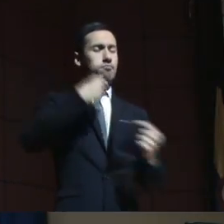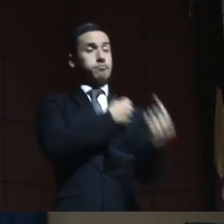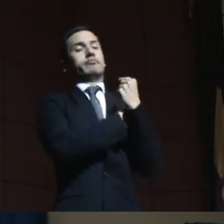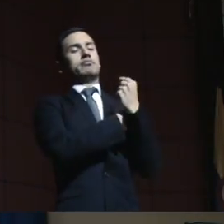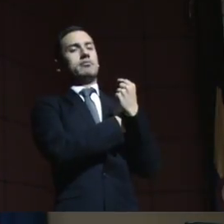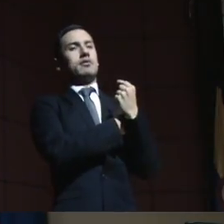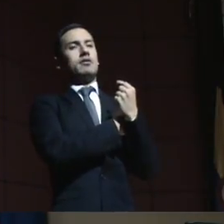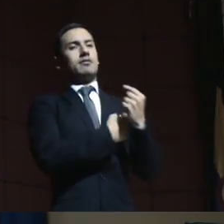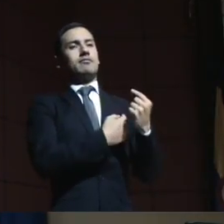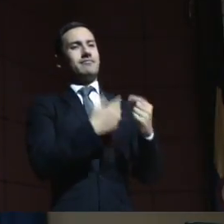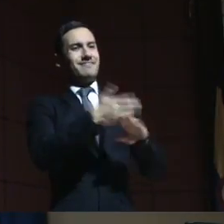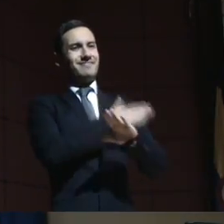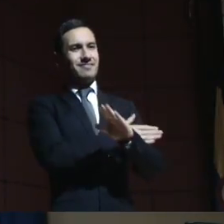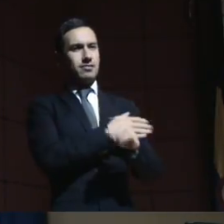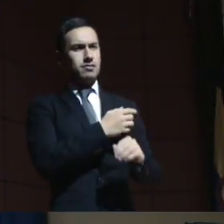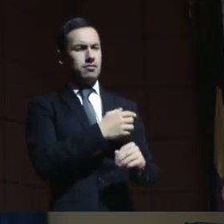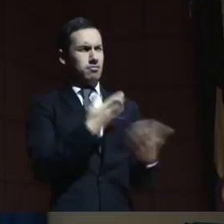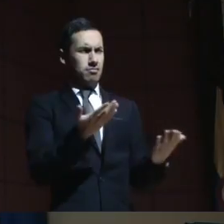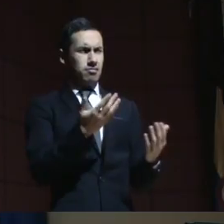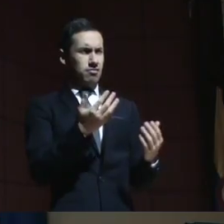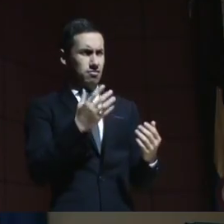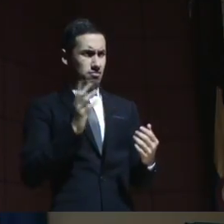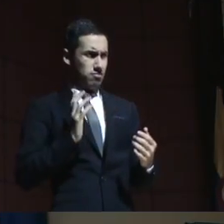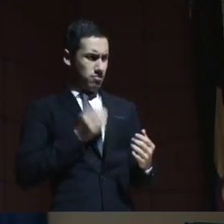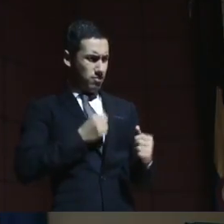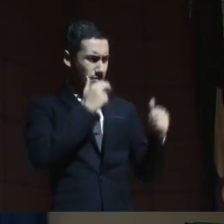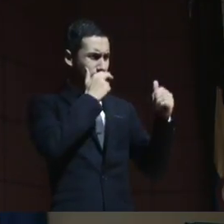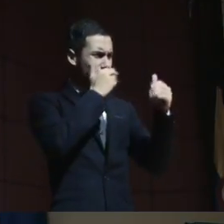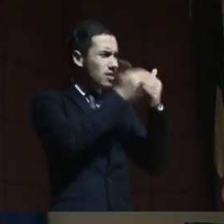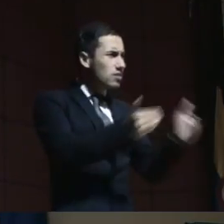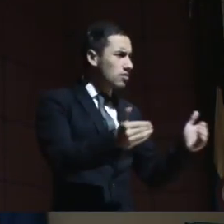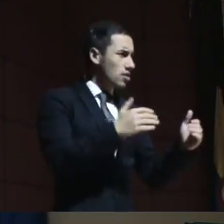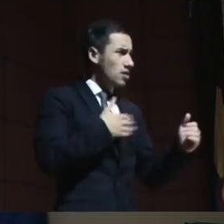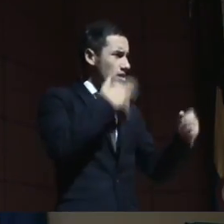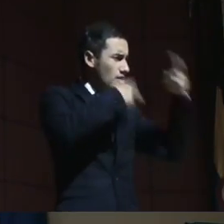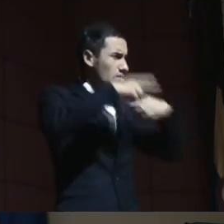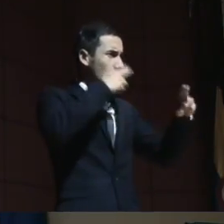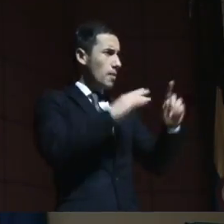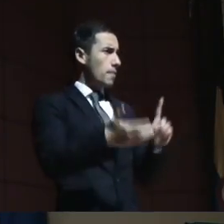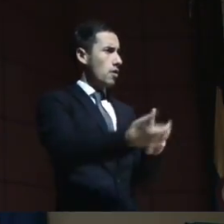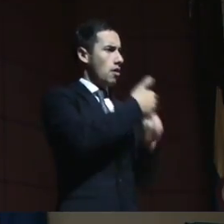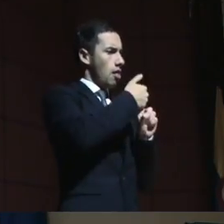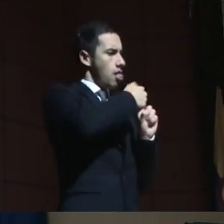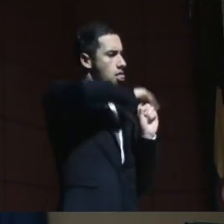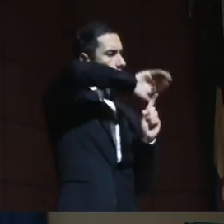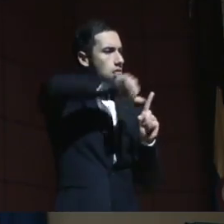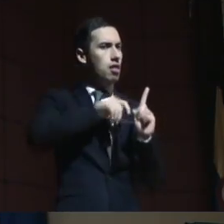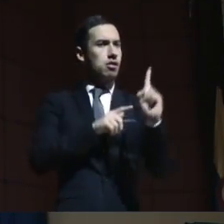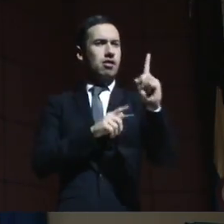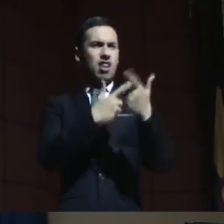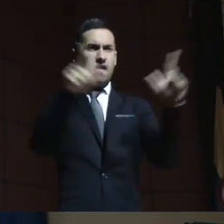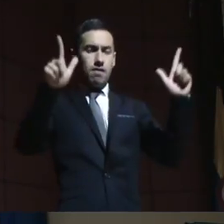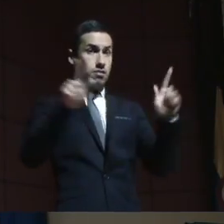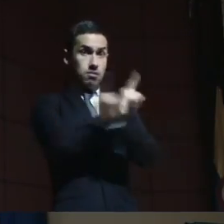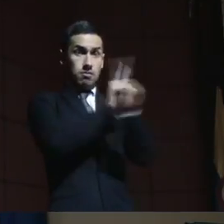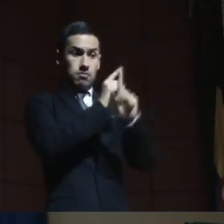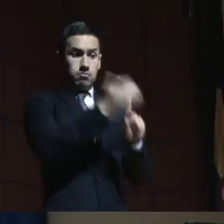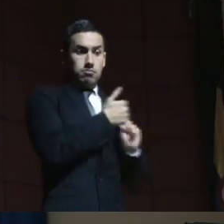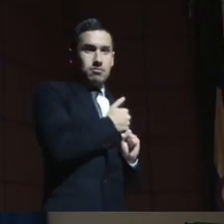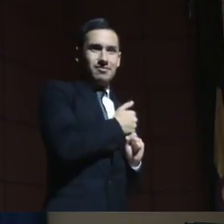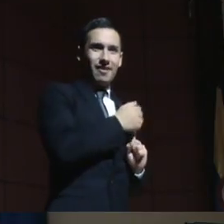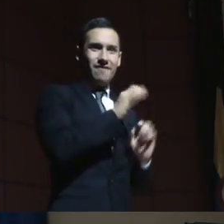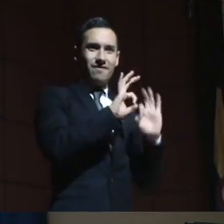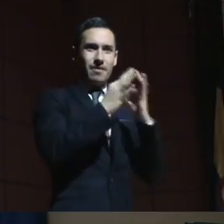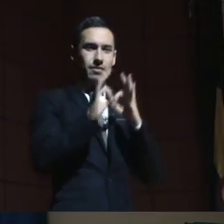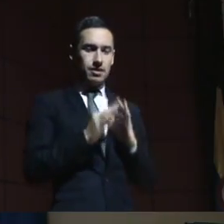la protección a nuestros hijos. Y de eso es que les quiero hablar un poco y creo que